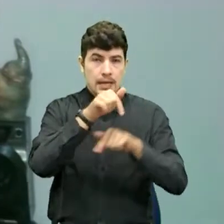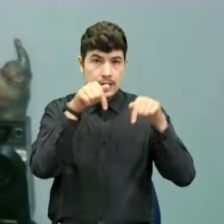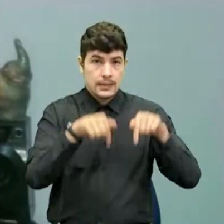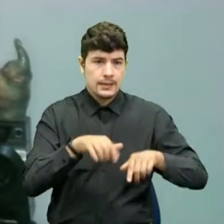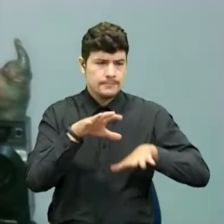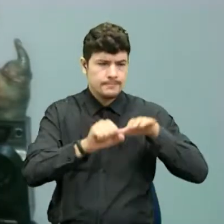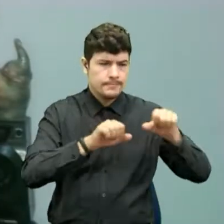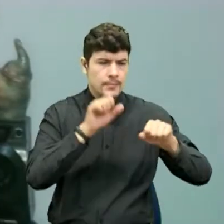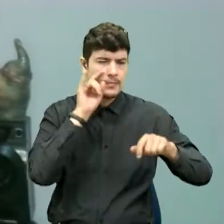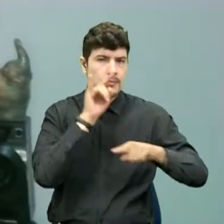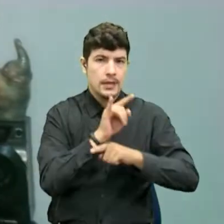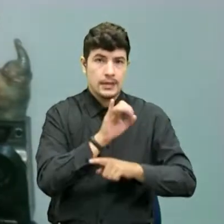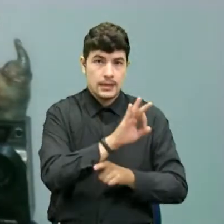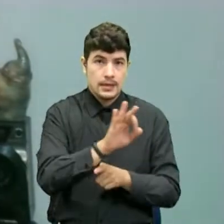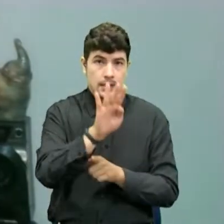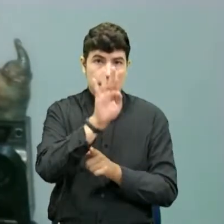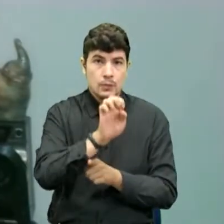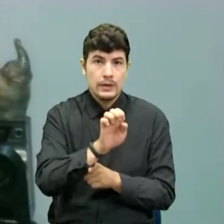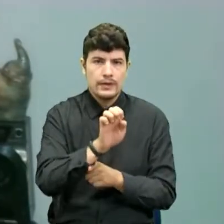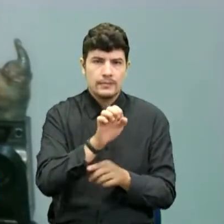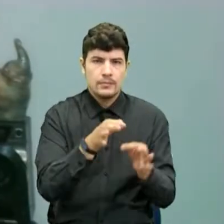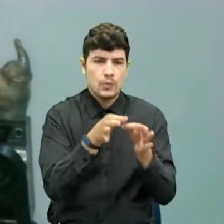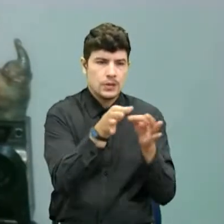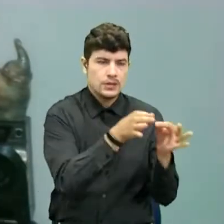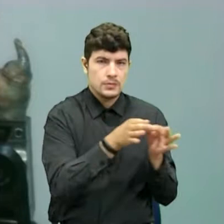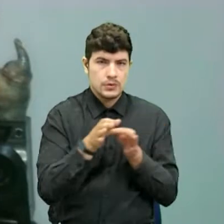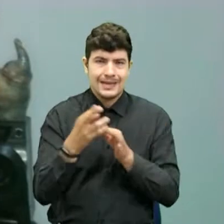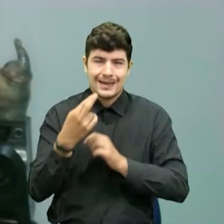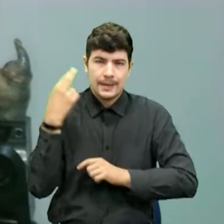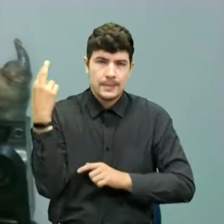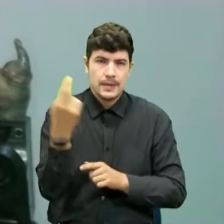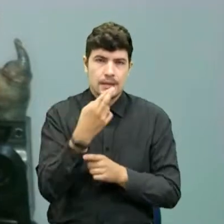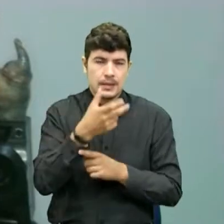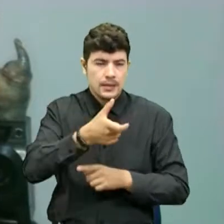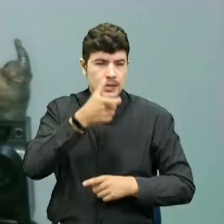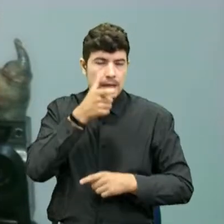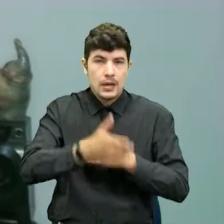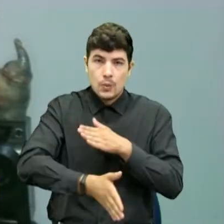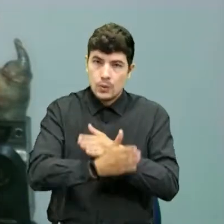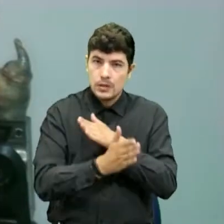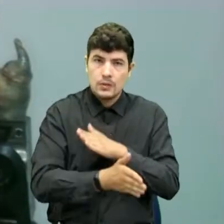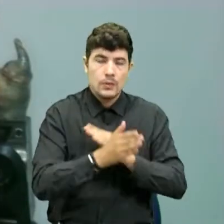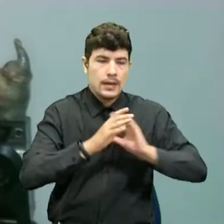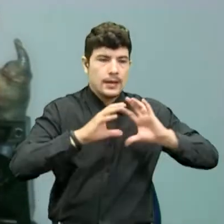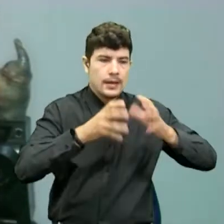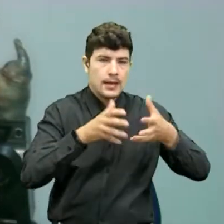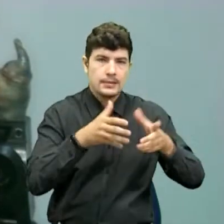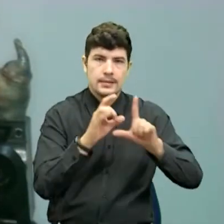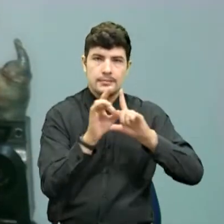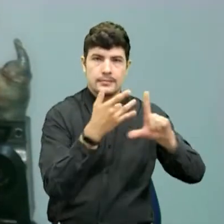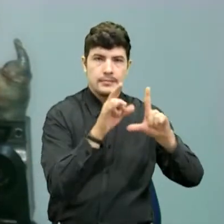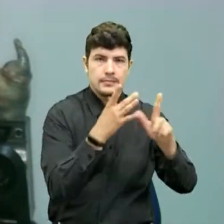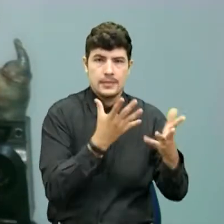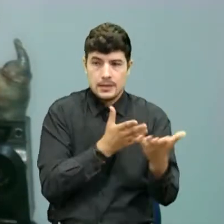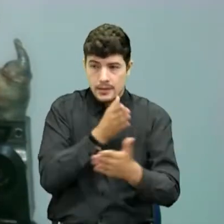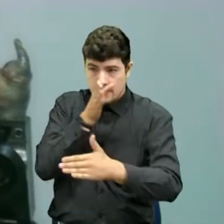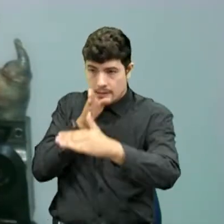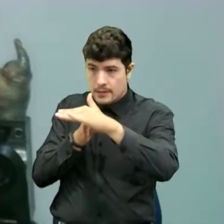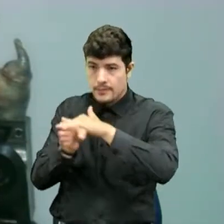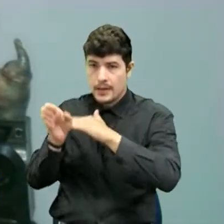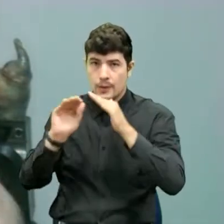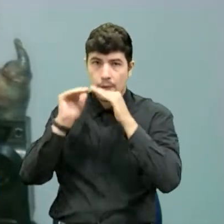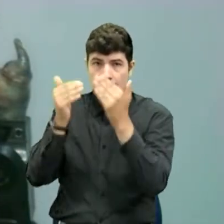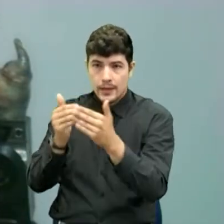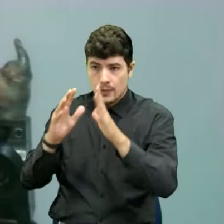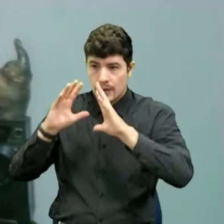municipios, ha indicado, ha reiterado que continuarán con las clases virtuales aquí en el departamento, en esta regional de Norte de